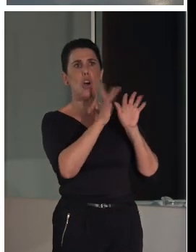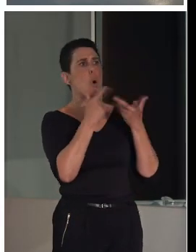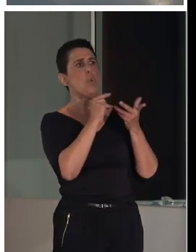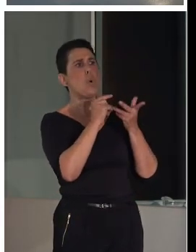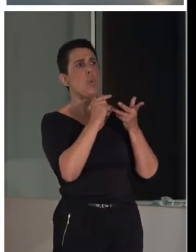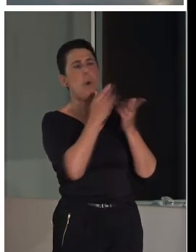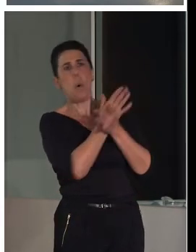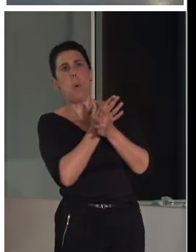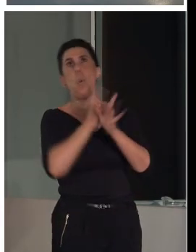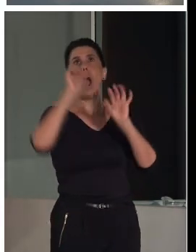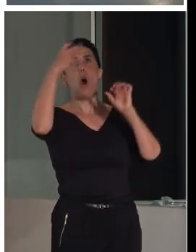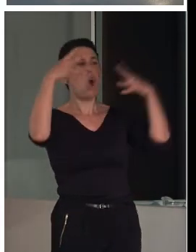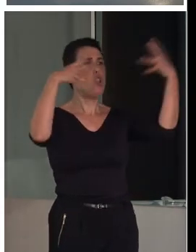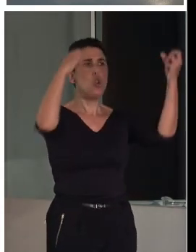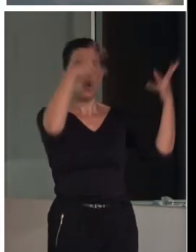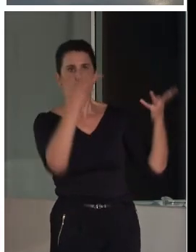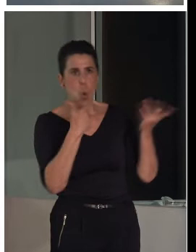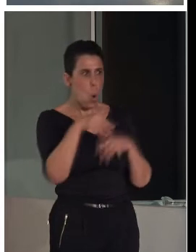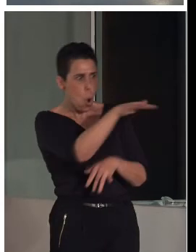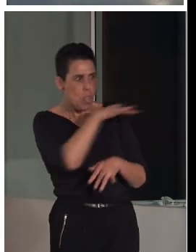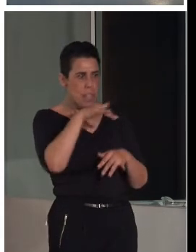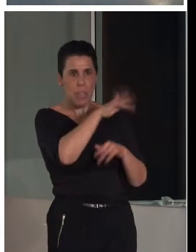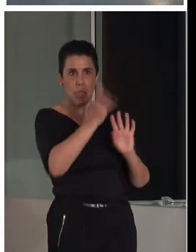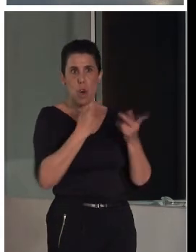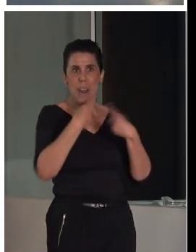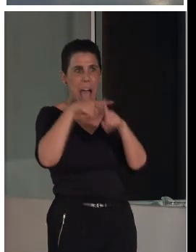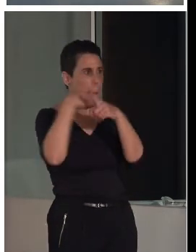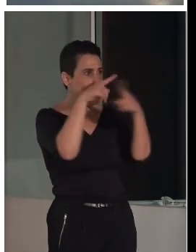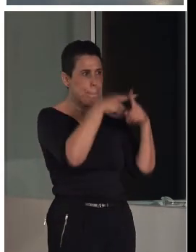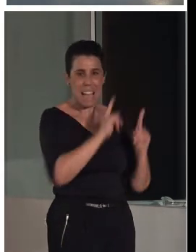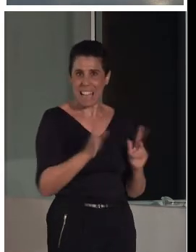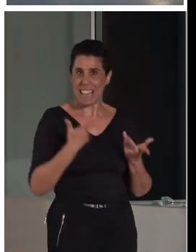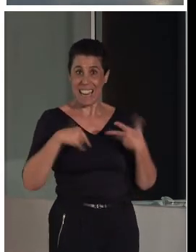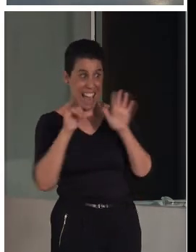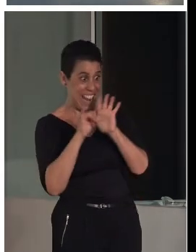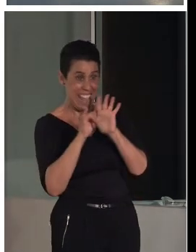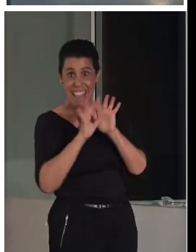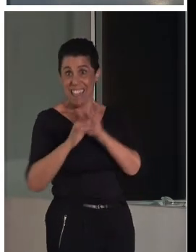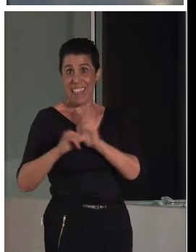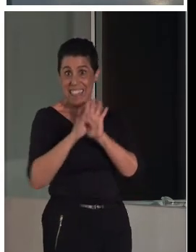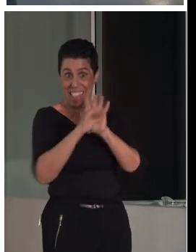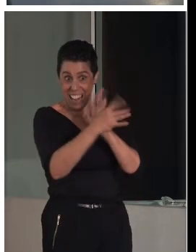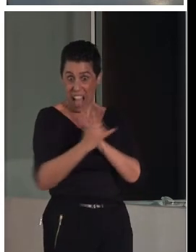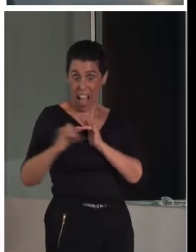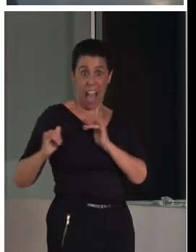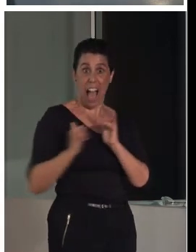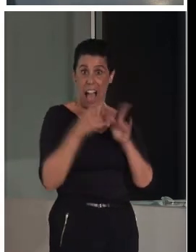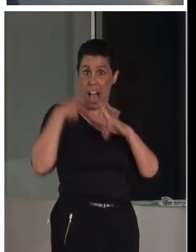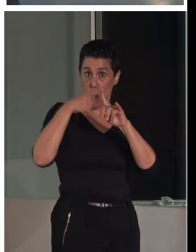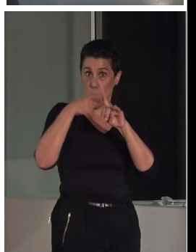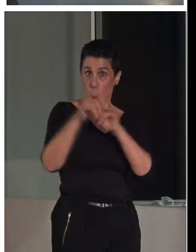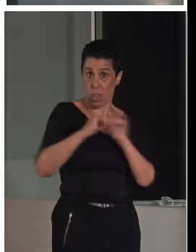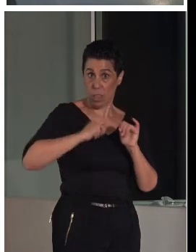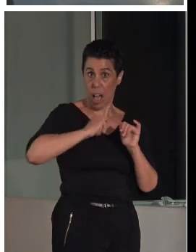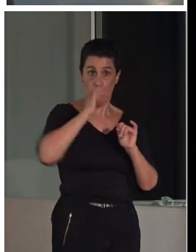que interactúa con el contexto en el que se ubica, con los materiales de los lugares cercanos, que está en constante